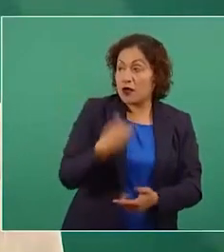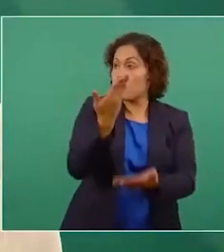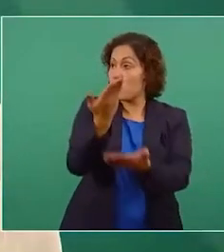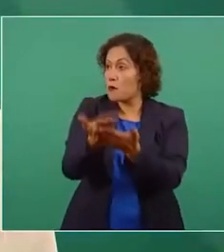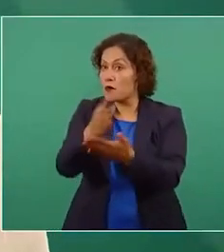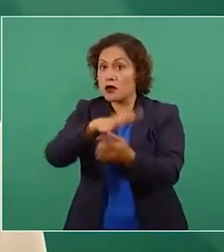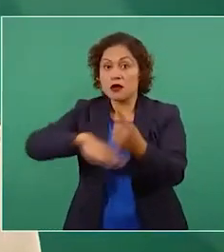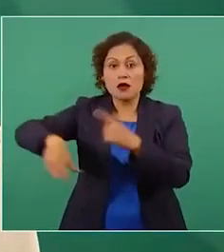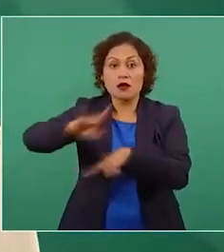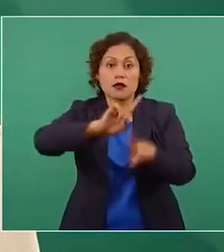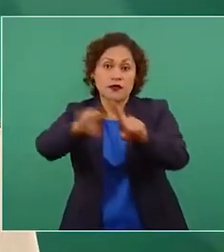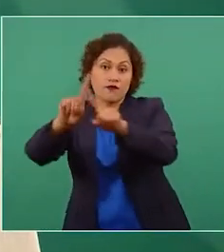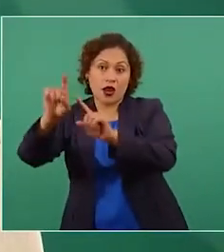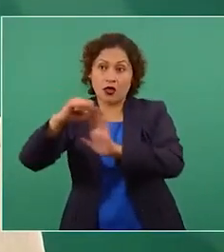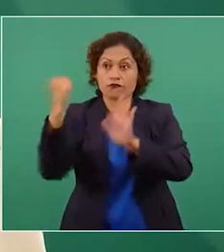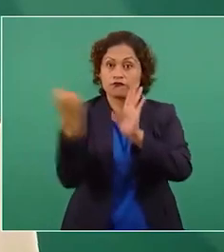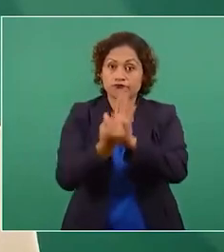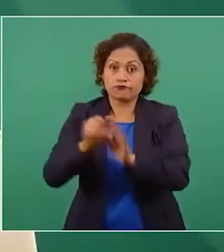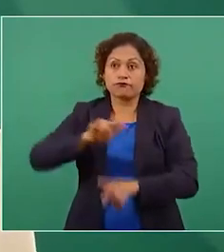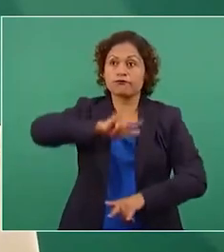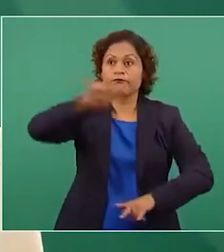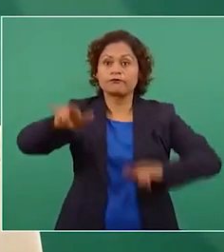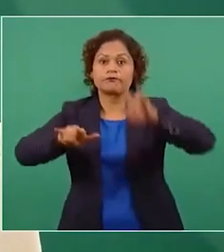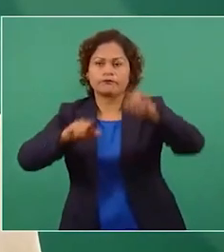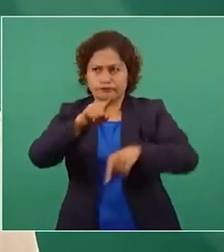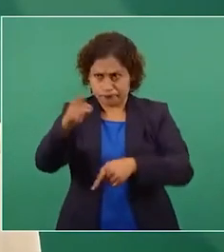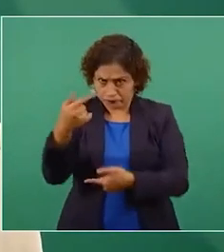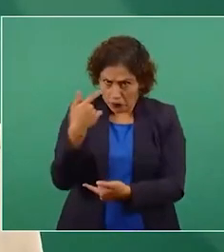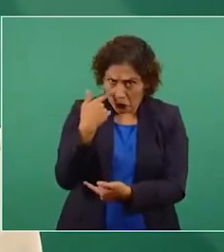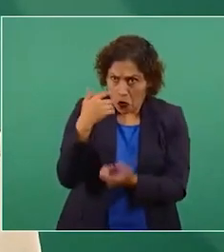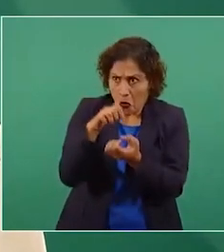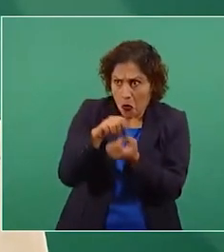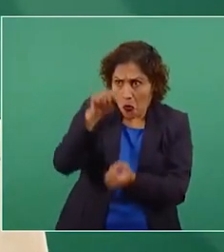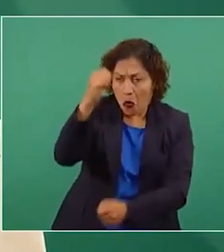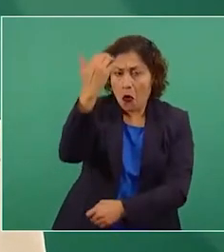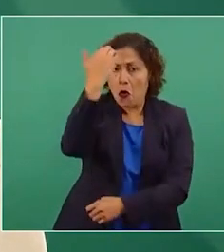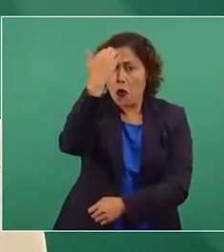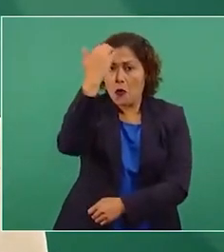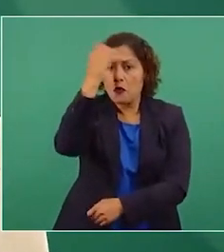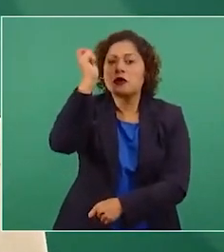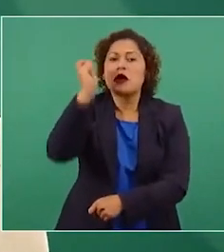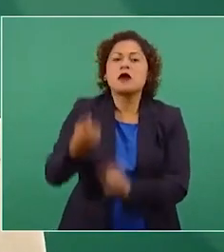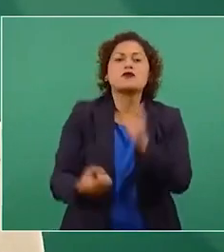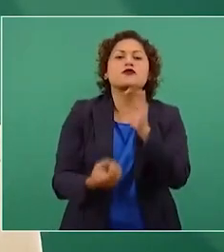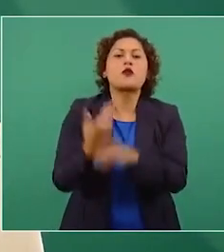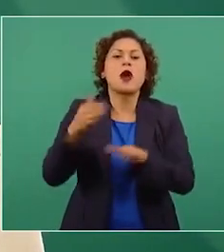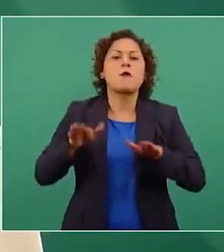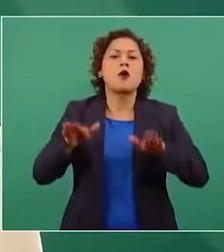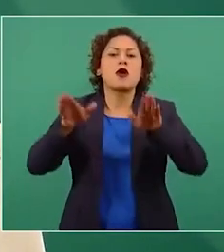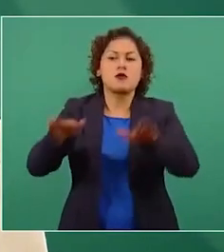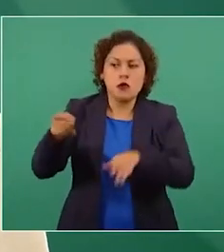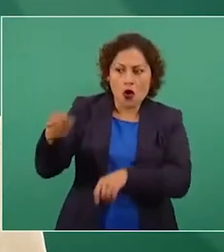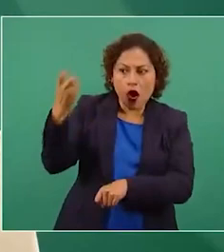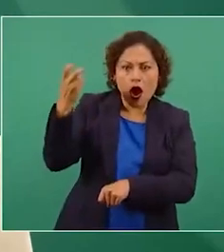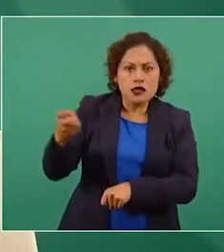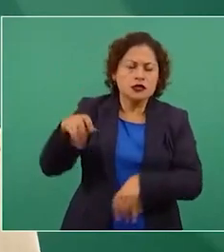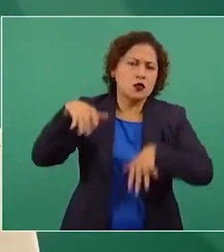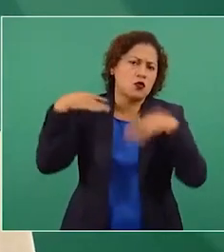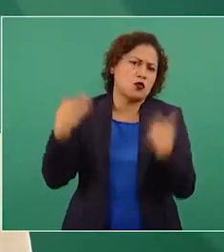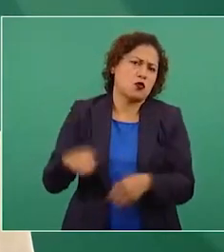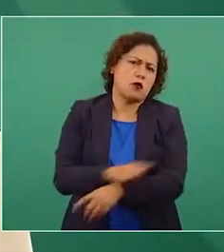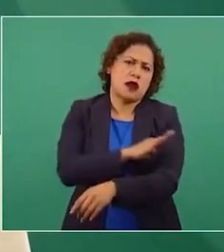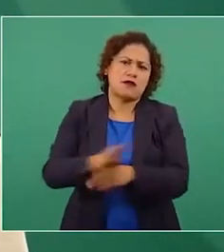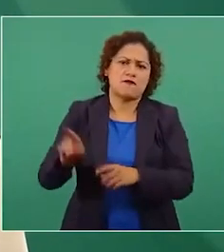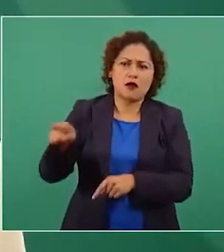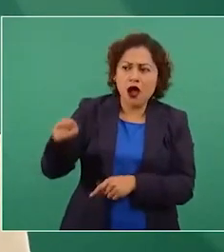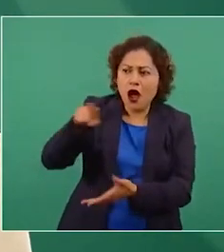internacionales a que conozcan las bondades y ventajas que representa un nuevo aeropuerto como el de Felipe Ángeles por su alta